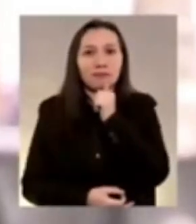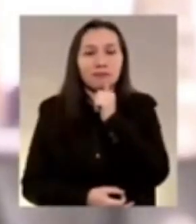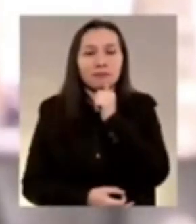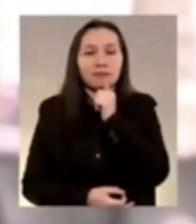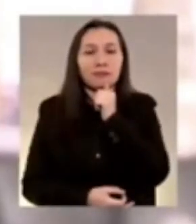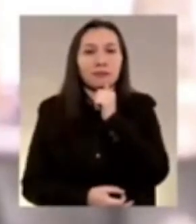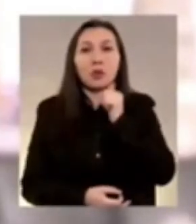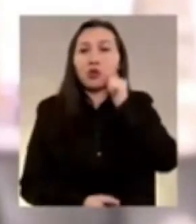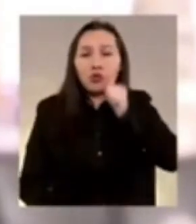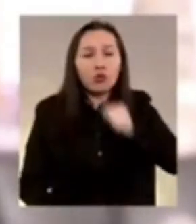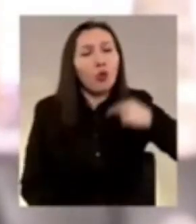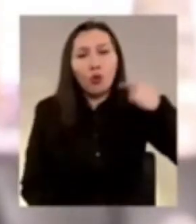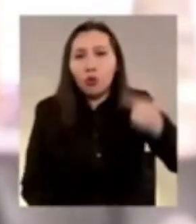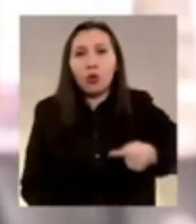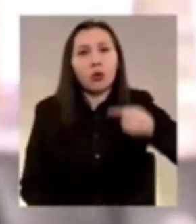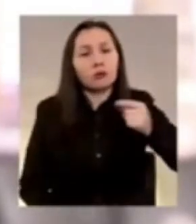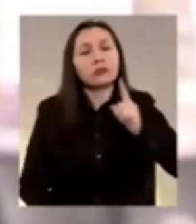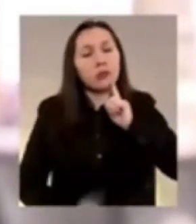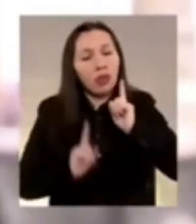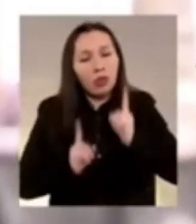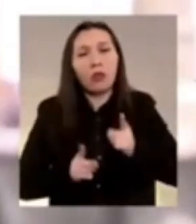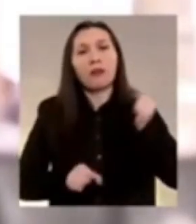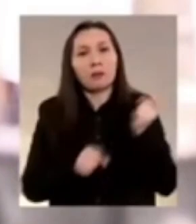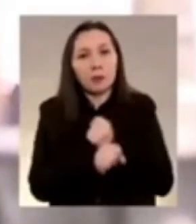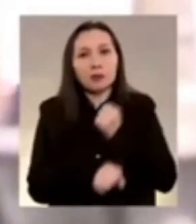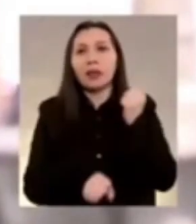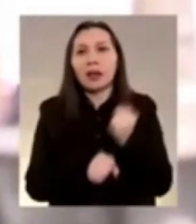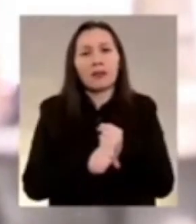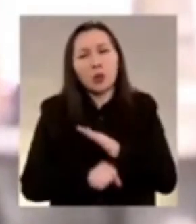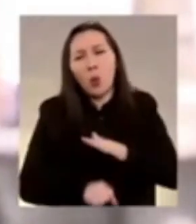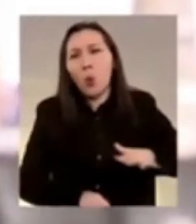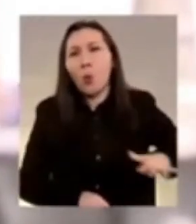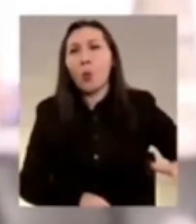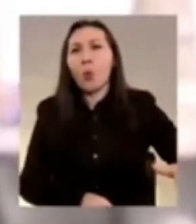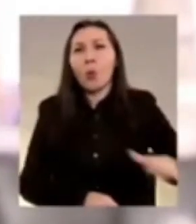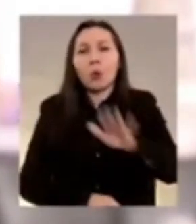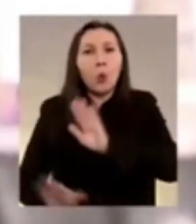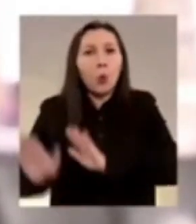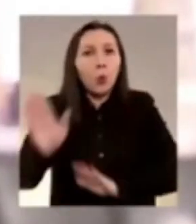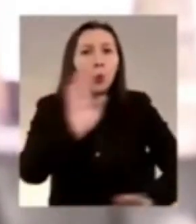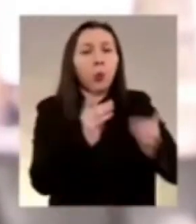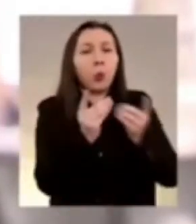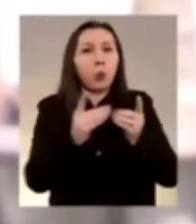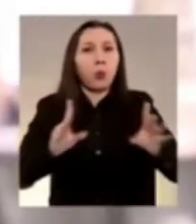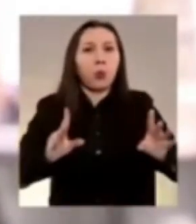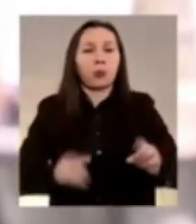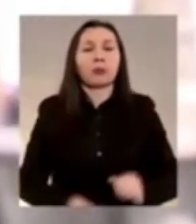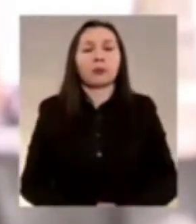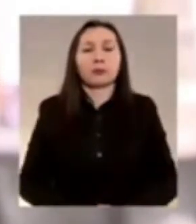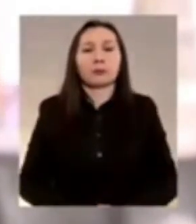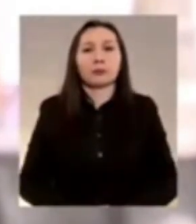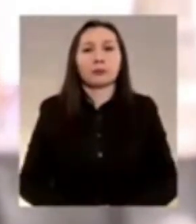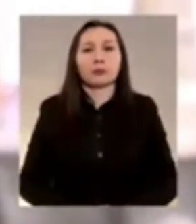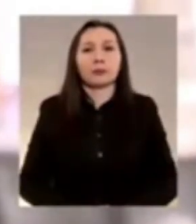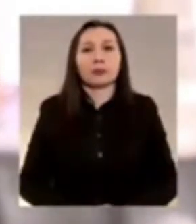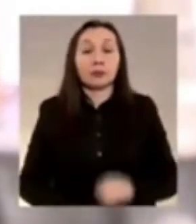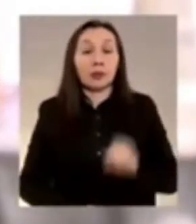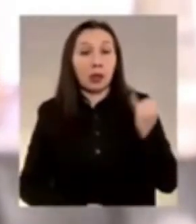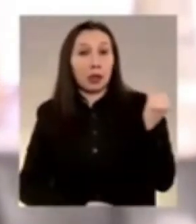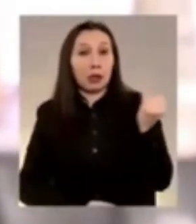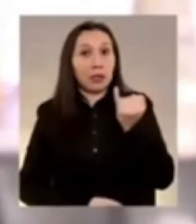y que todos los días debemos trabajar transversalmente para protegerla. Que con